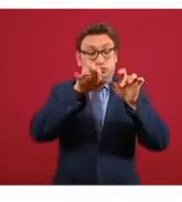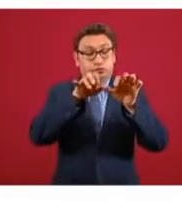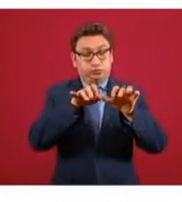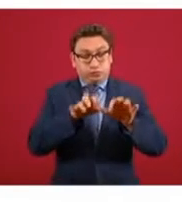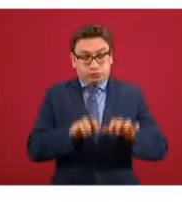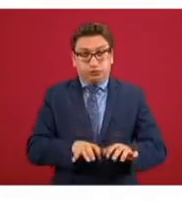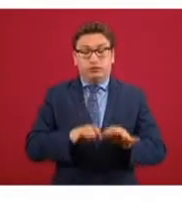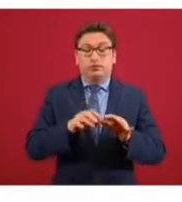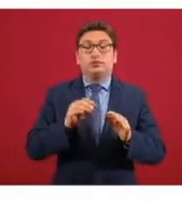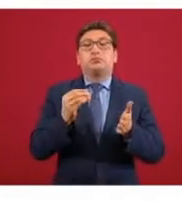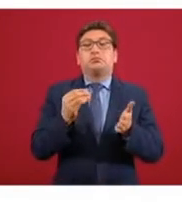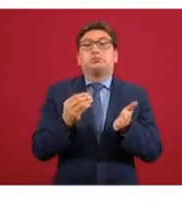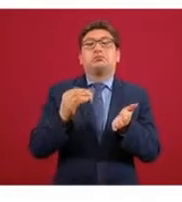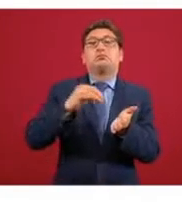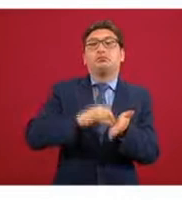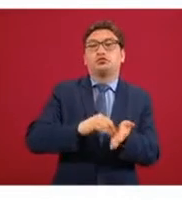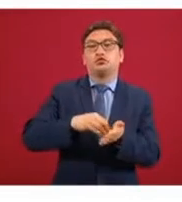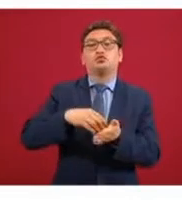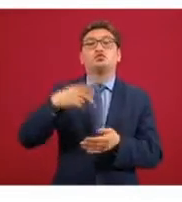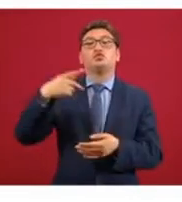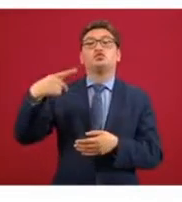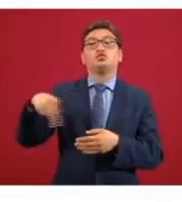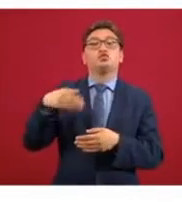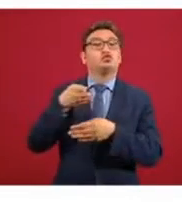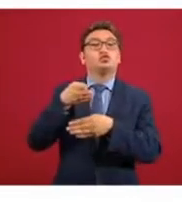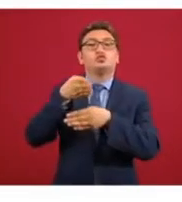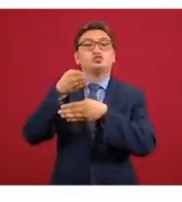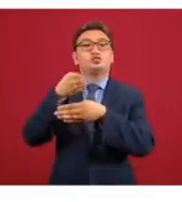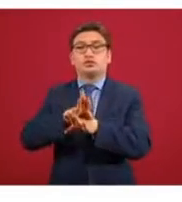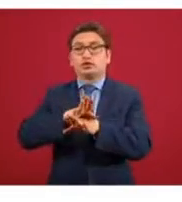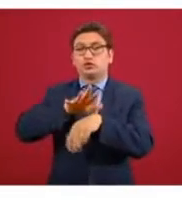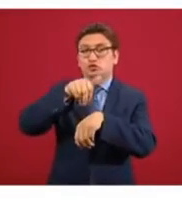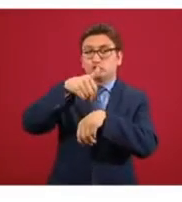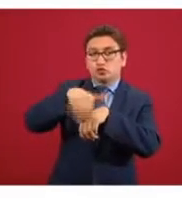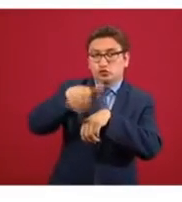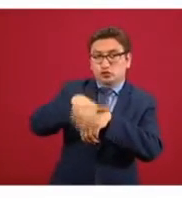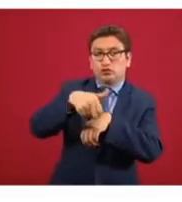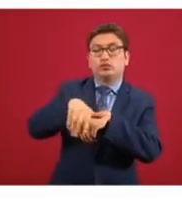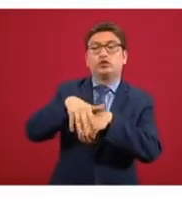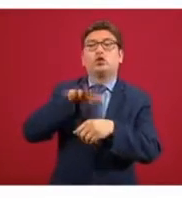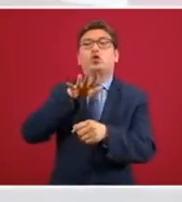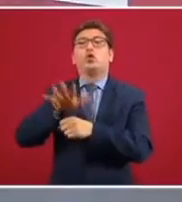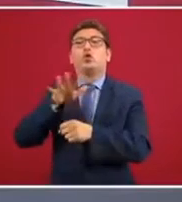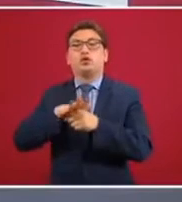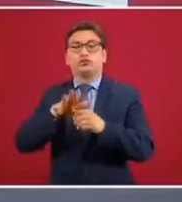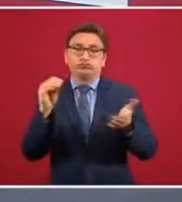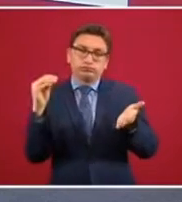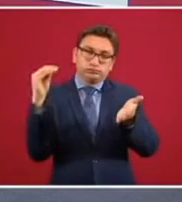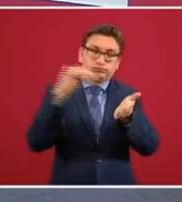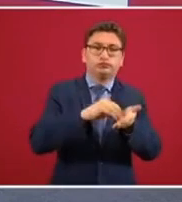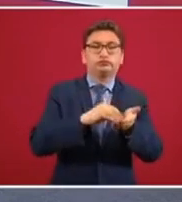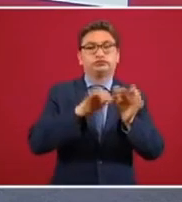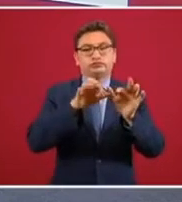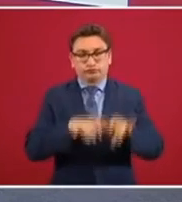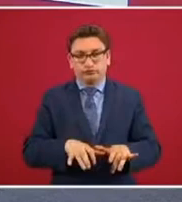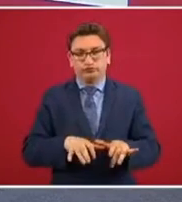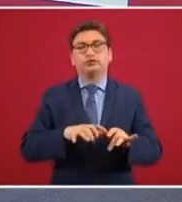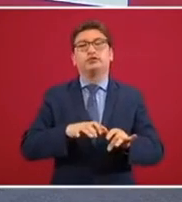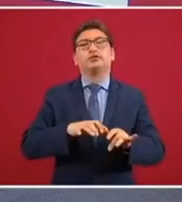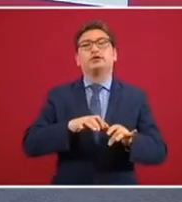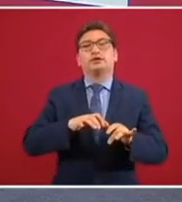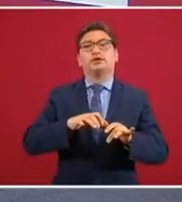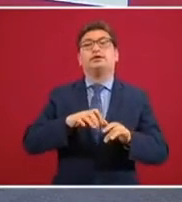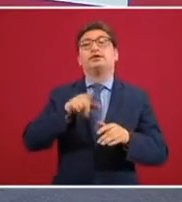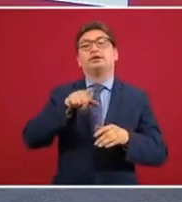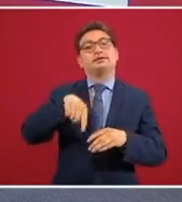van a poner ahí el número de su cuenta bancaria y en qué institución tienen su cuenta, ya desde